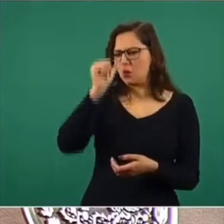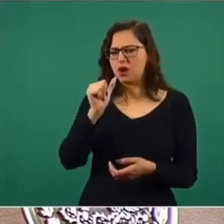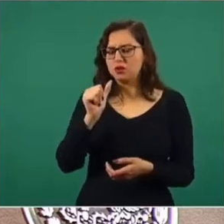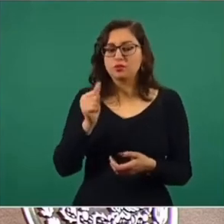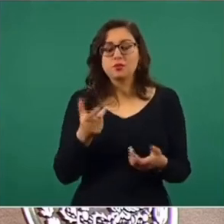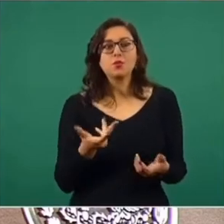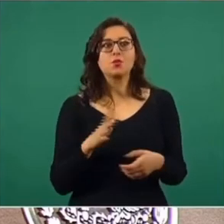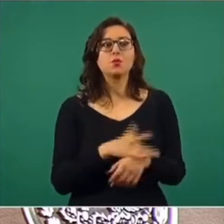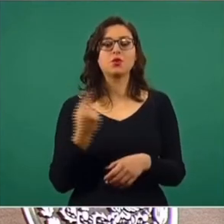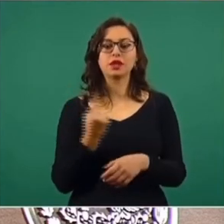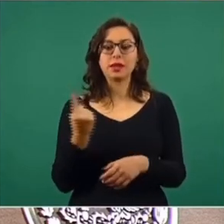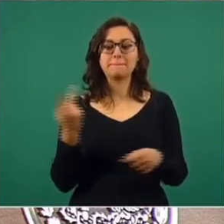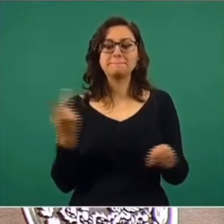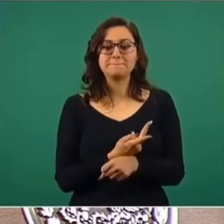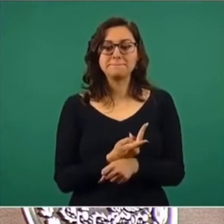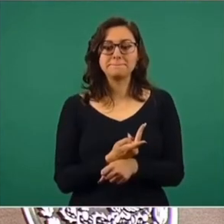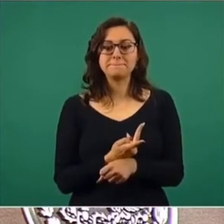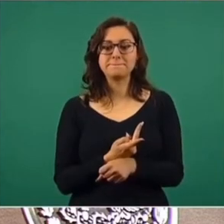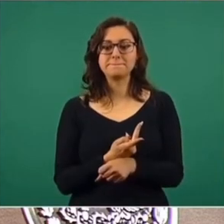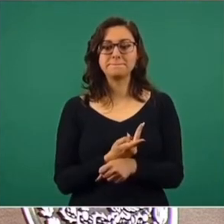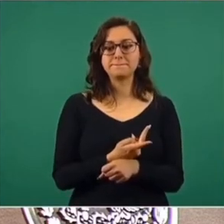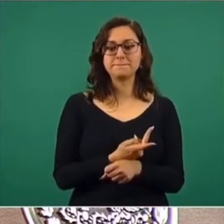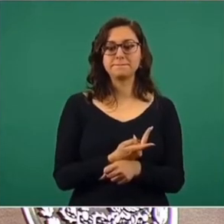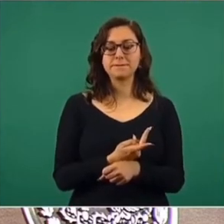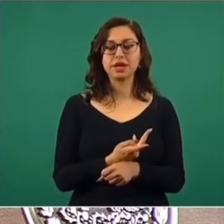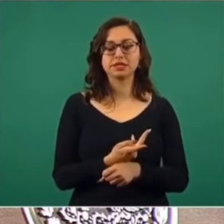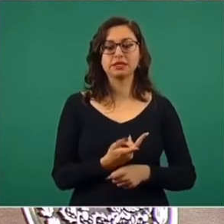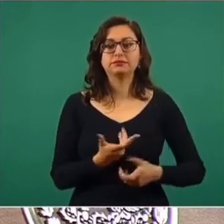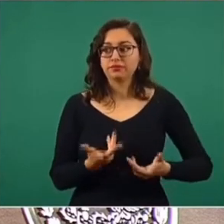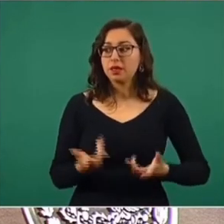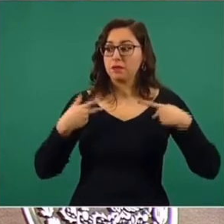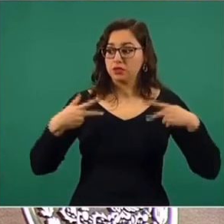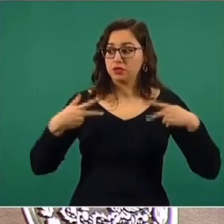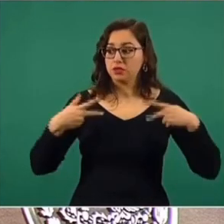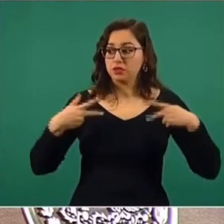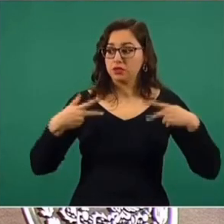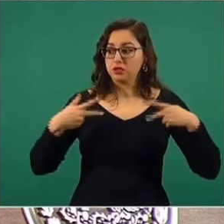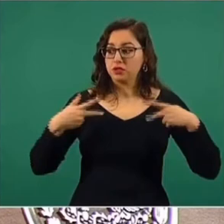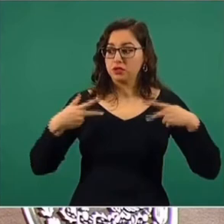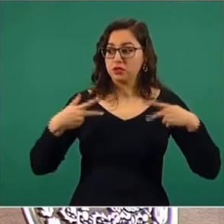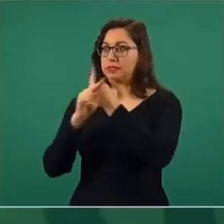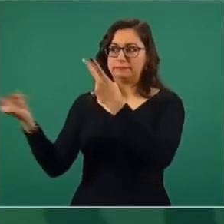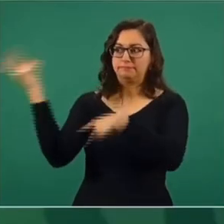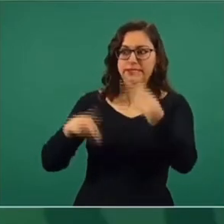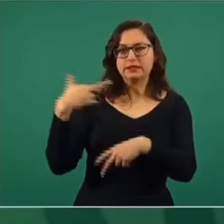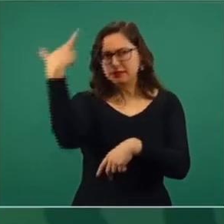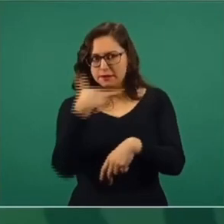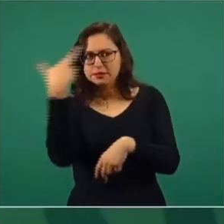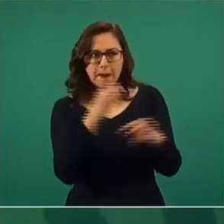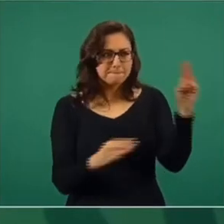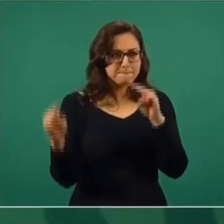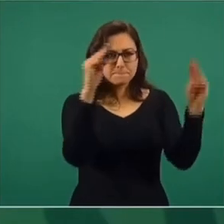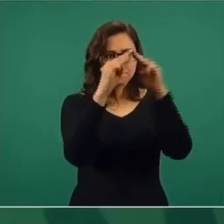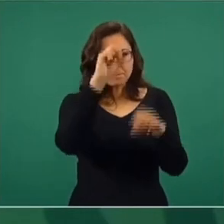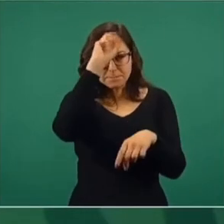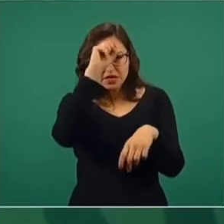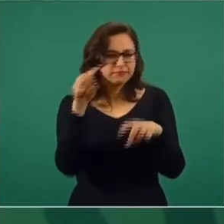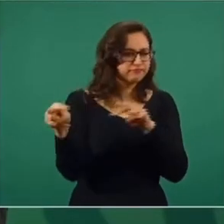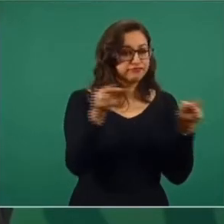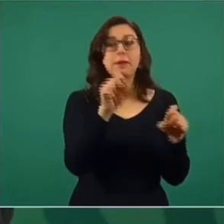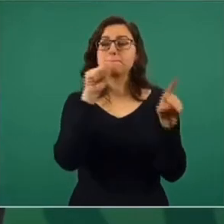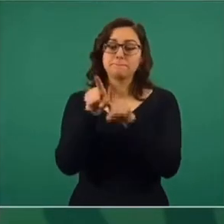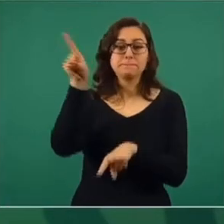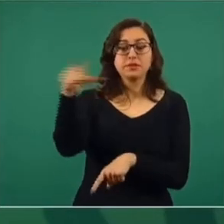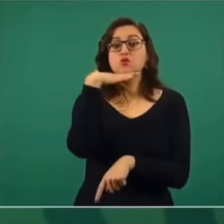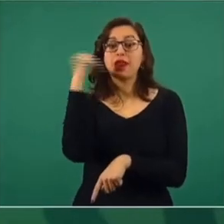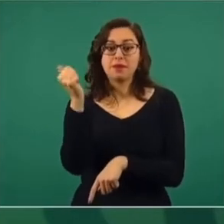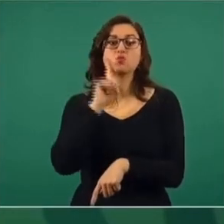El estudio que se hizo con los expertos que vinieron del extranjero, yo hablé personalmente con la canciller Merker